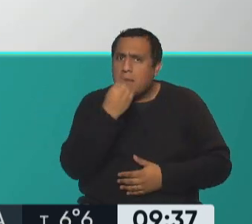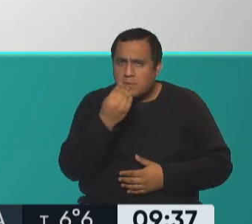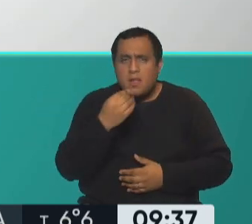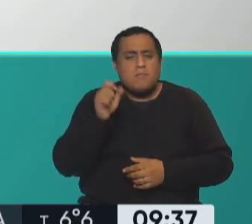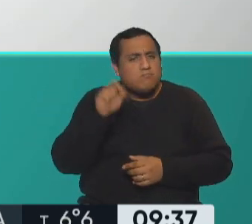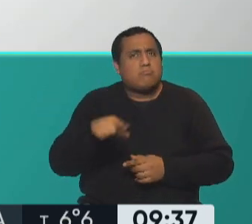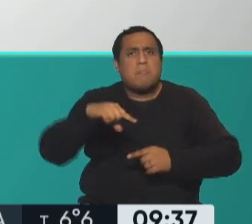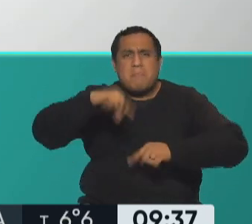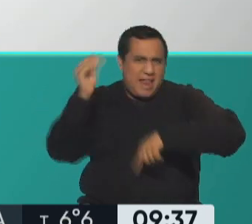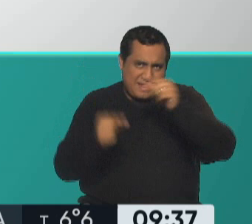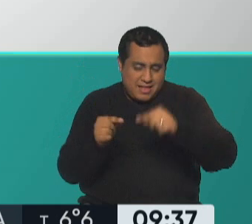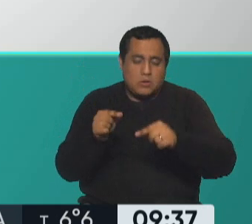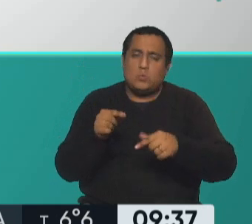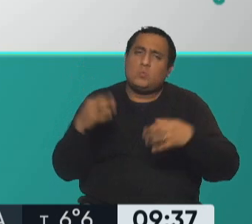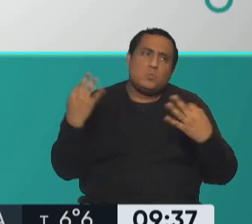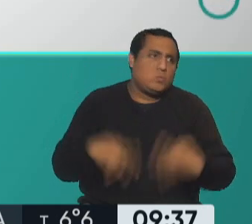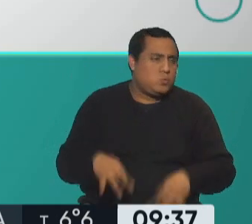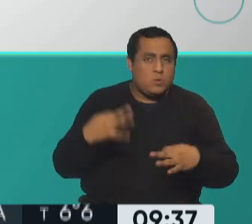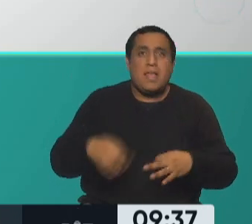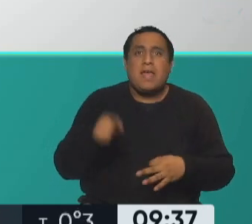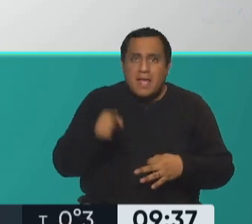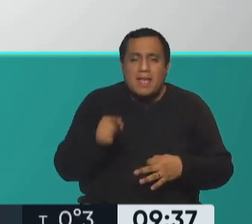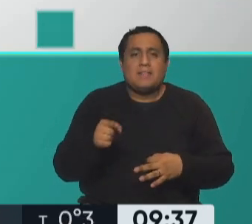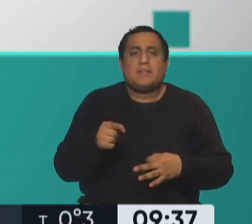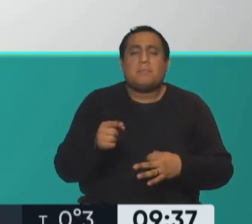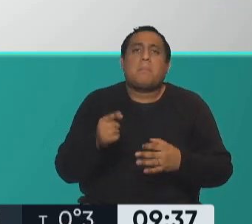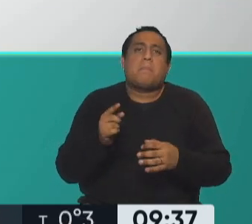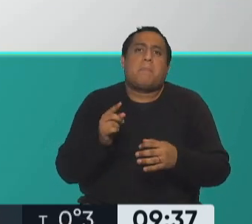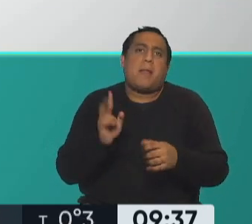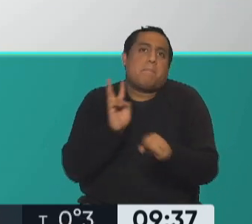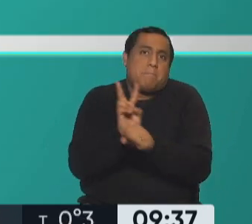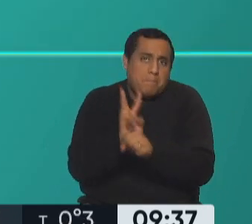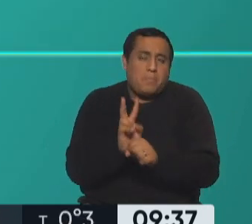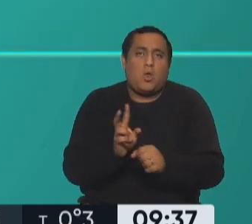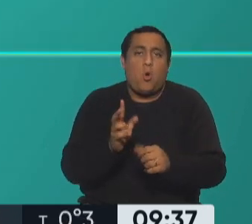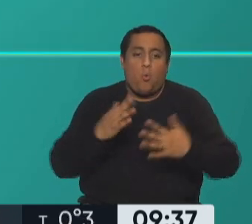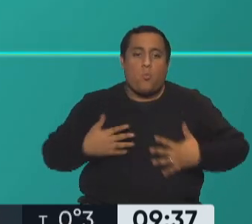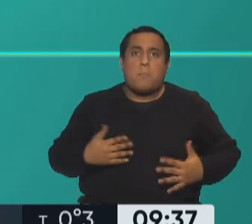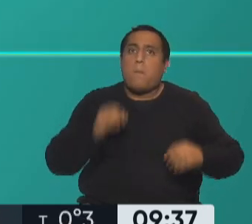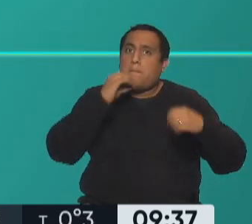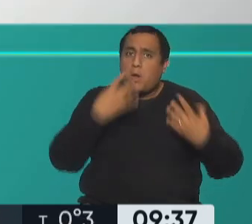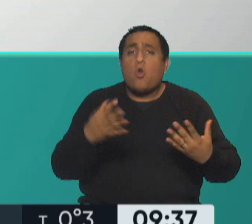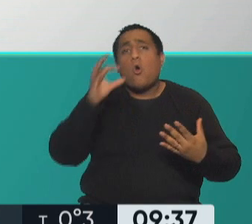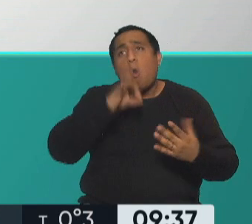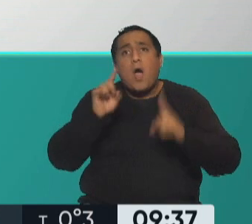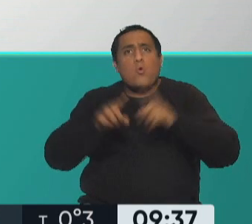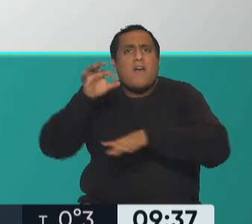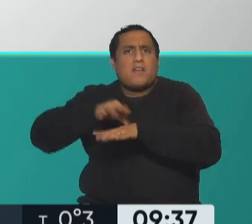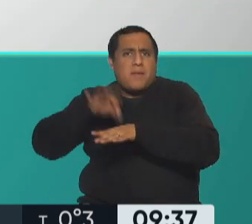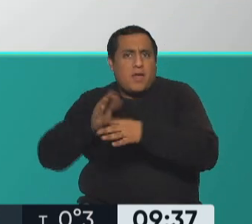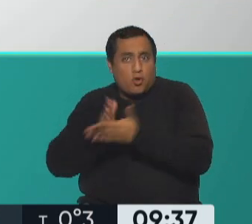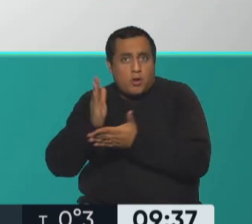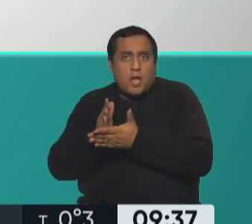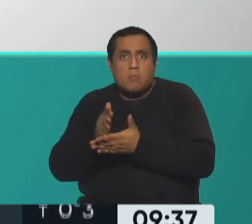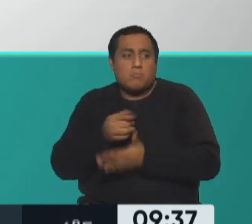plantas es la que promueve la prevención, el mejoramiento y hasta revertir enfermedades crónicas. Y las